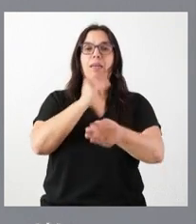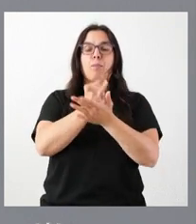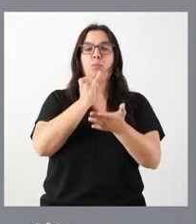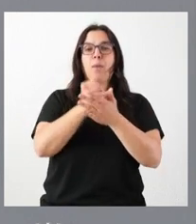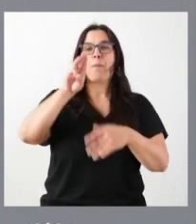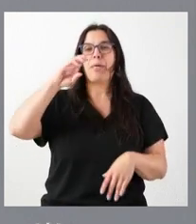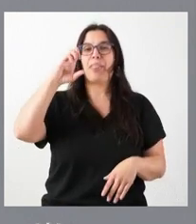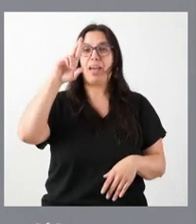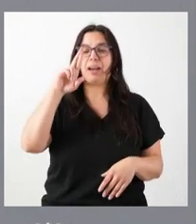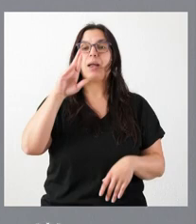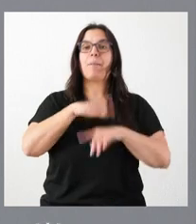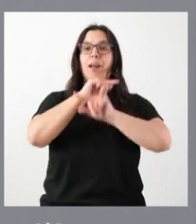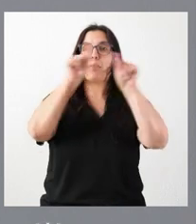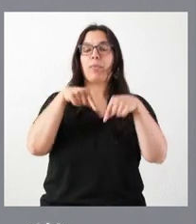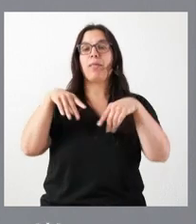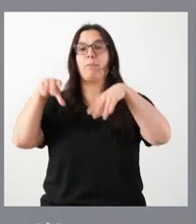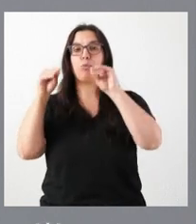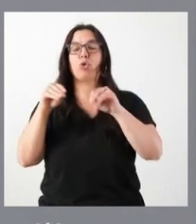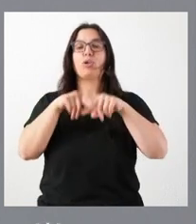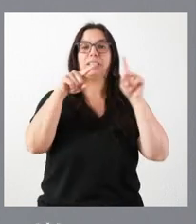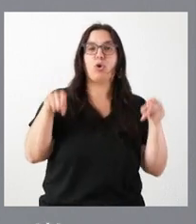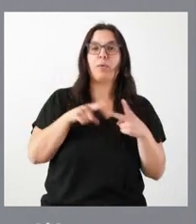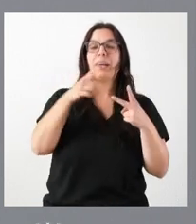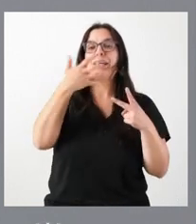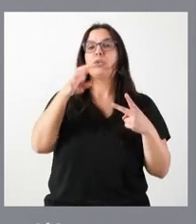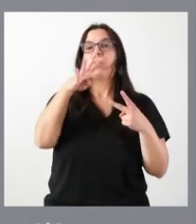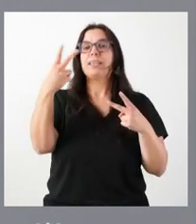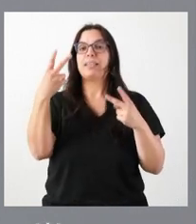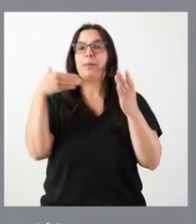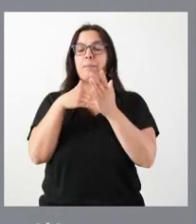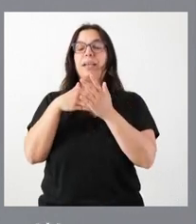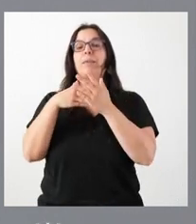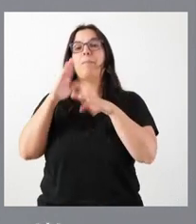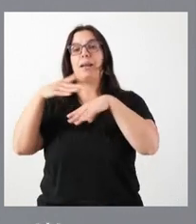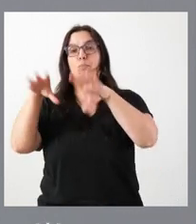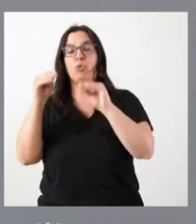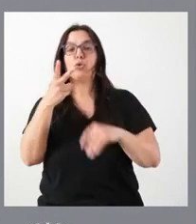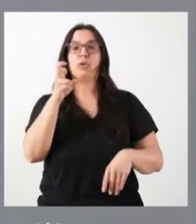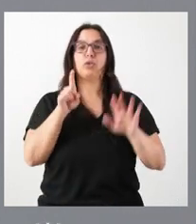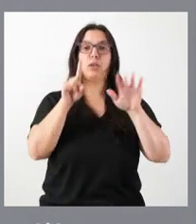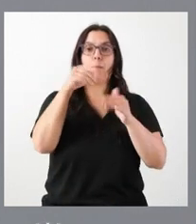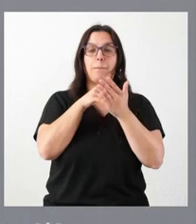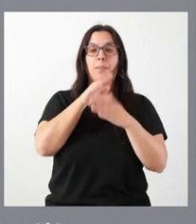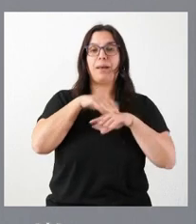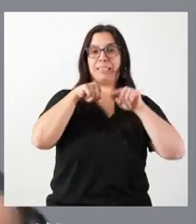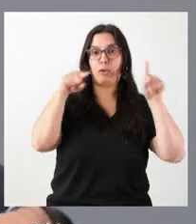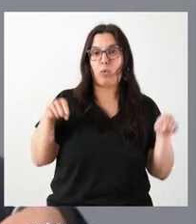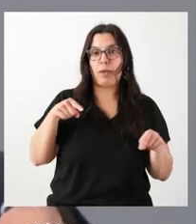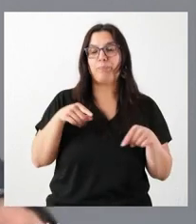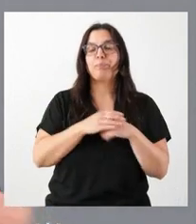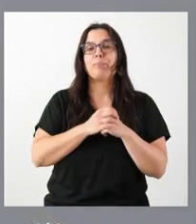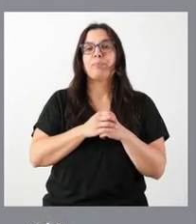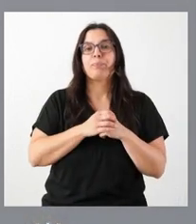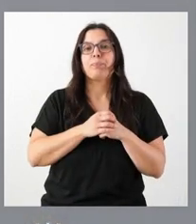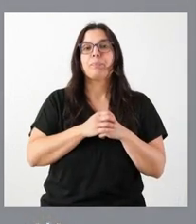provincias de Burgos y de Segovia, 547.000 en el caso de Burgos, 261.000 euros en el caso de Segovia.